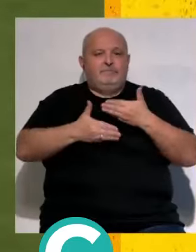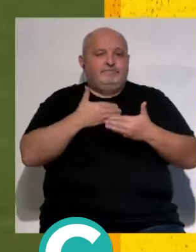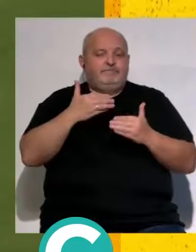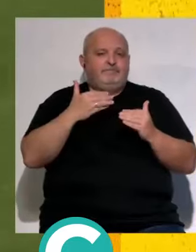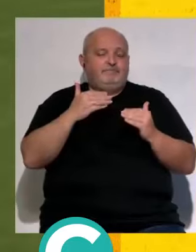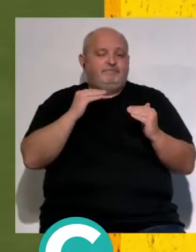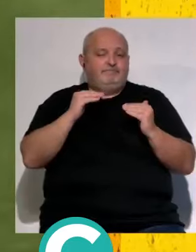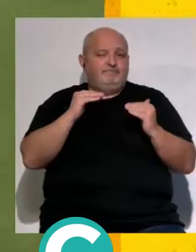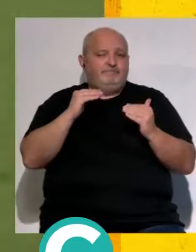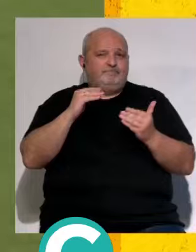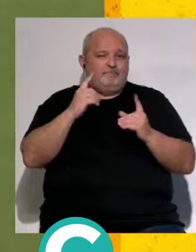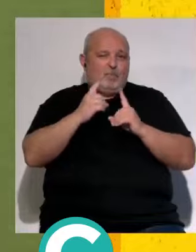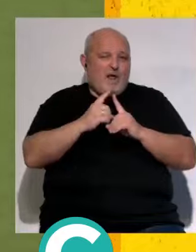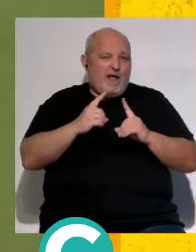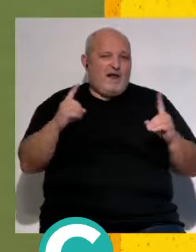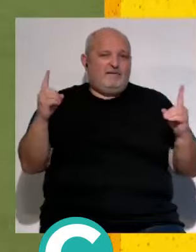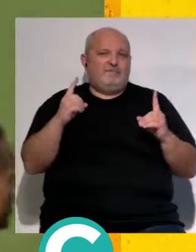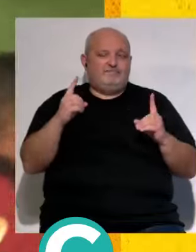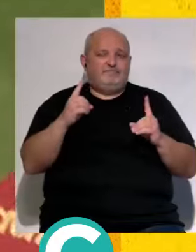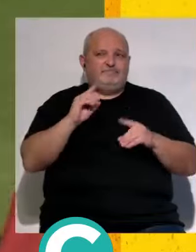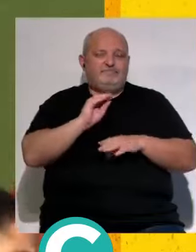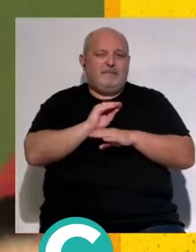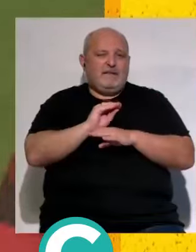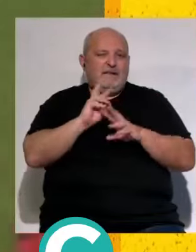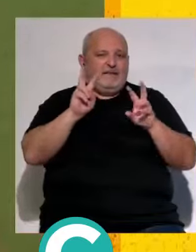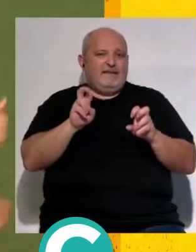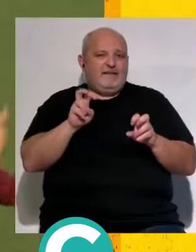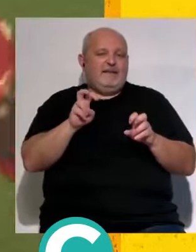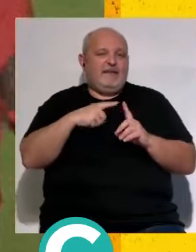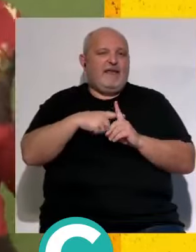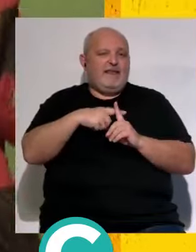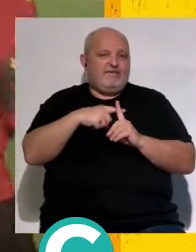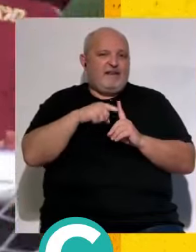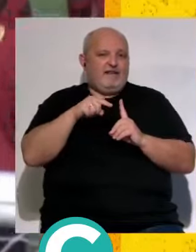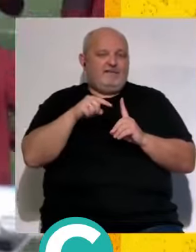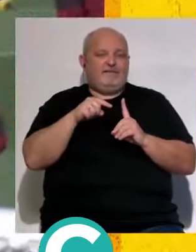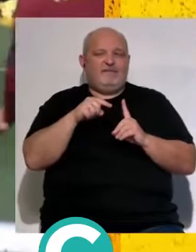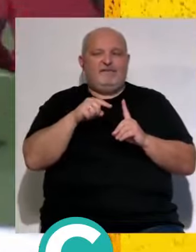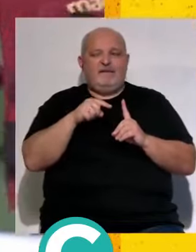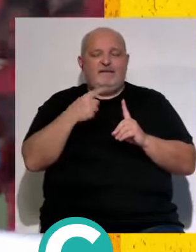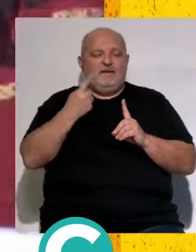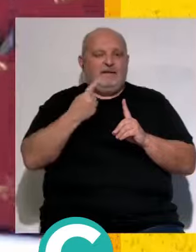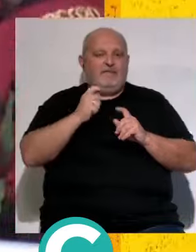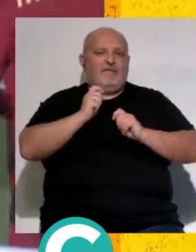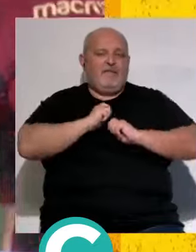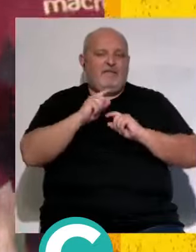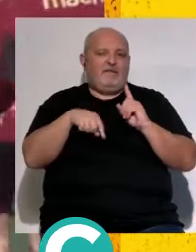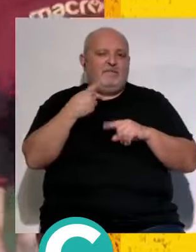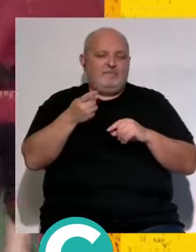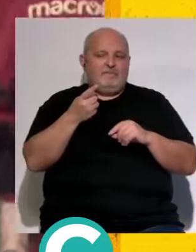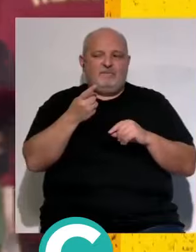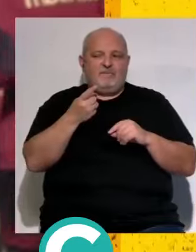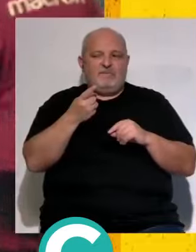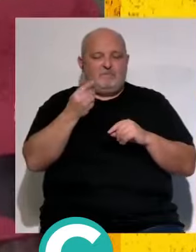las temporadas son largas si no mantienes ese nivel primera división pues te pasa te pasa